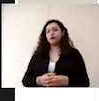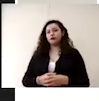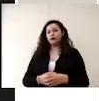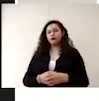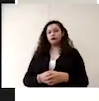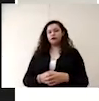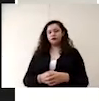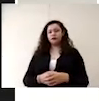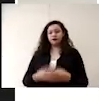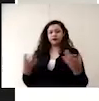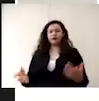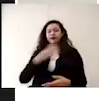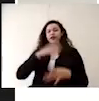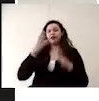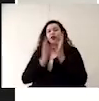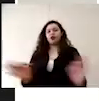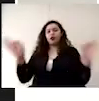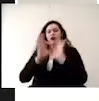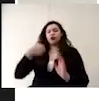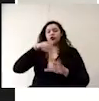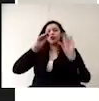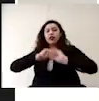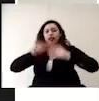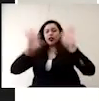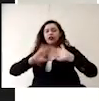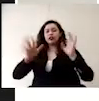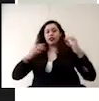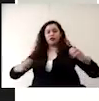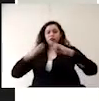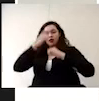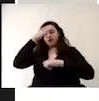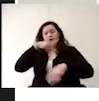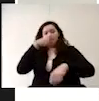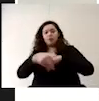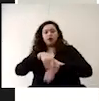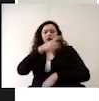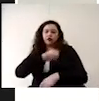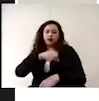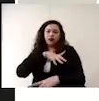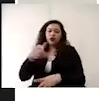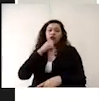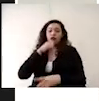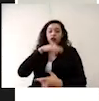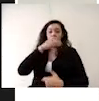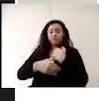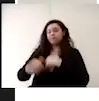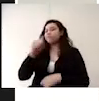Pues bueno, es importante que tengamos claro que la emergencia por riesgo sanitario aún no ha terminado.